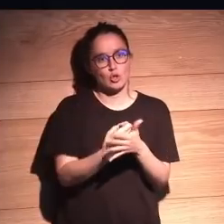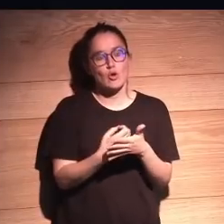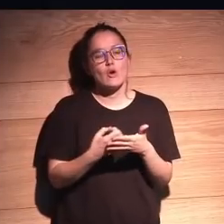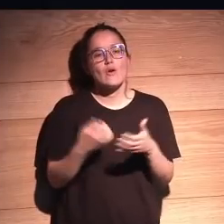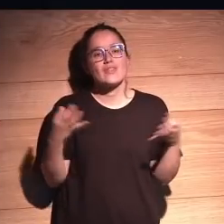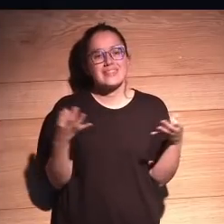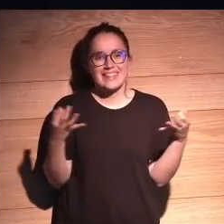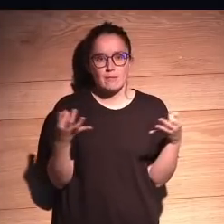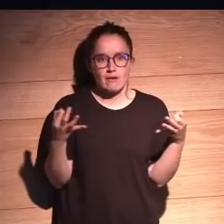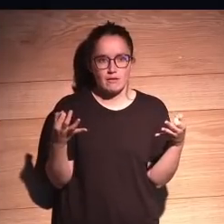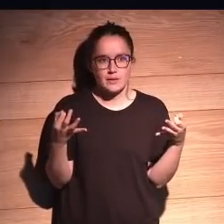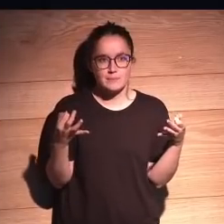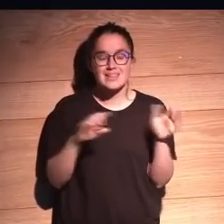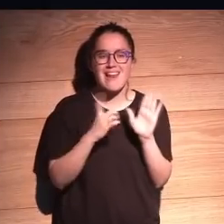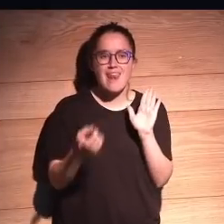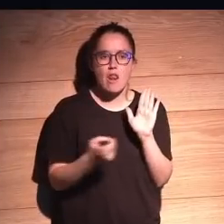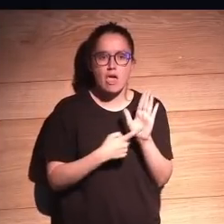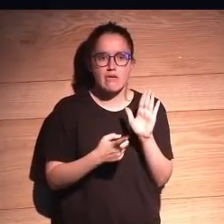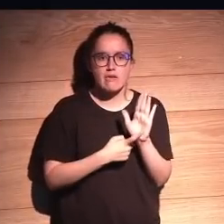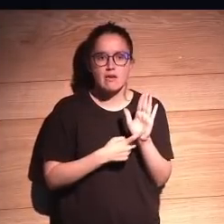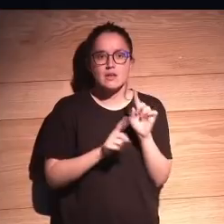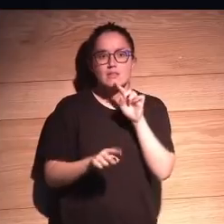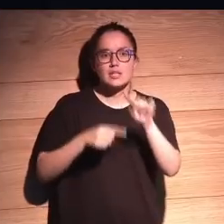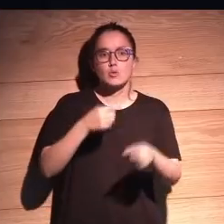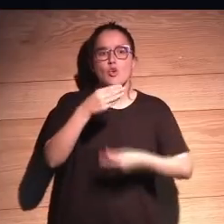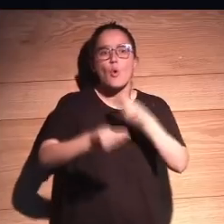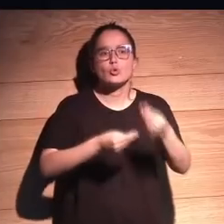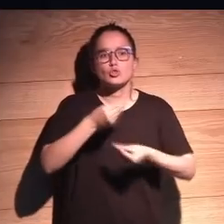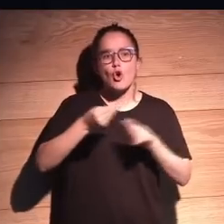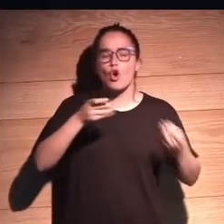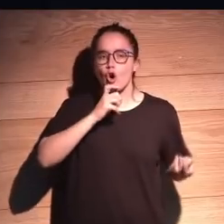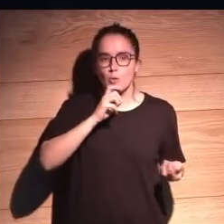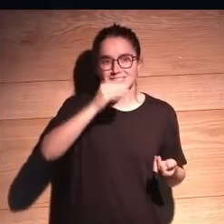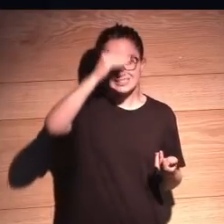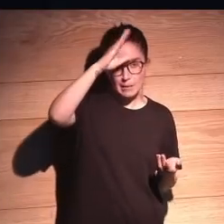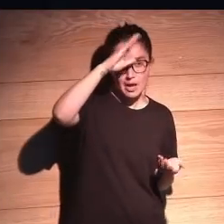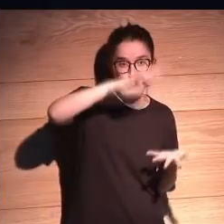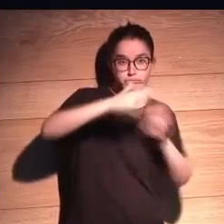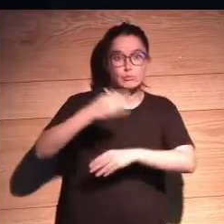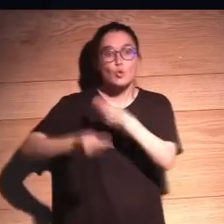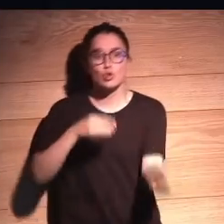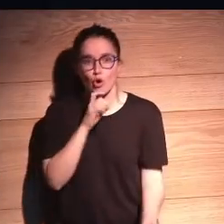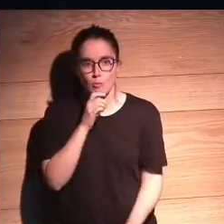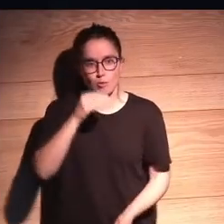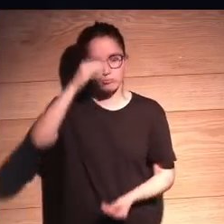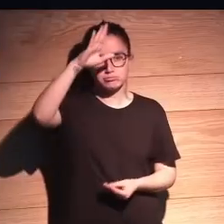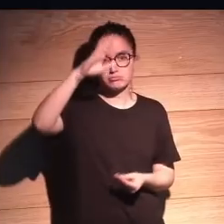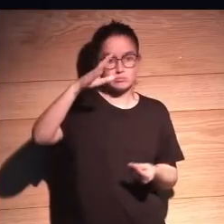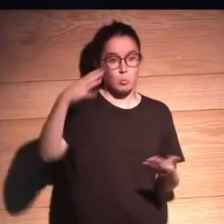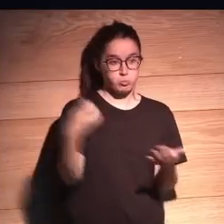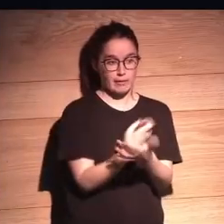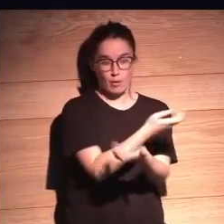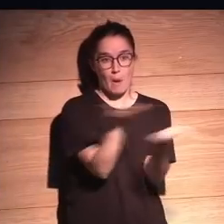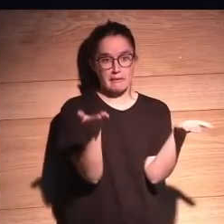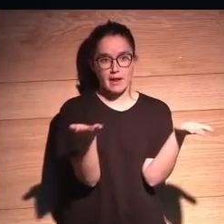hay que hacer es legislar sobre el uso del saber. Porque el saber absoluto está al alcance de